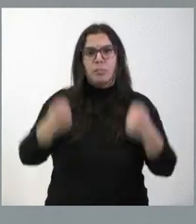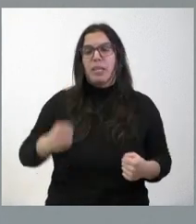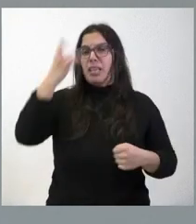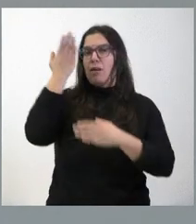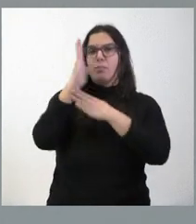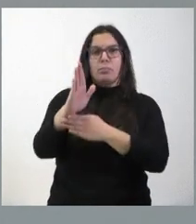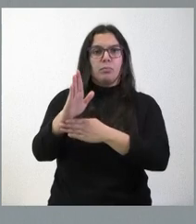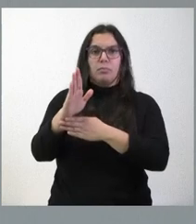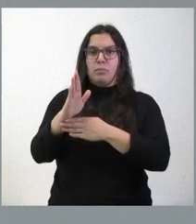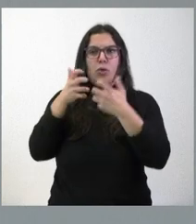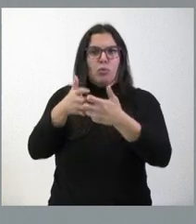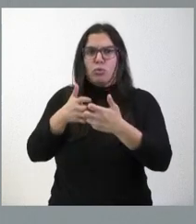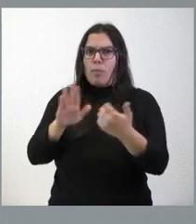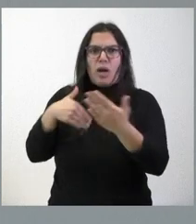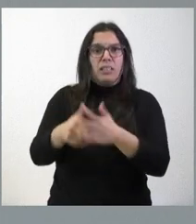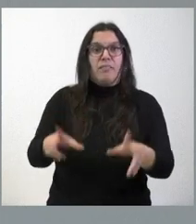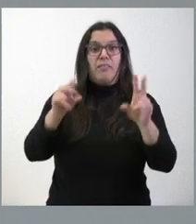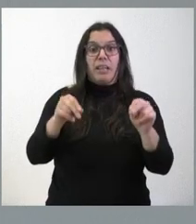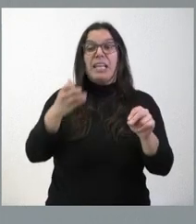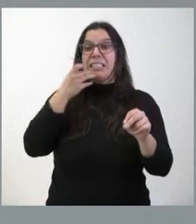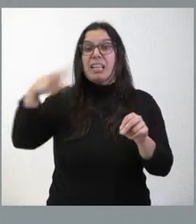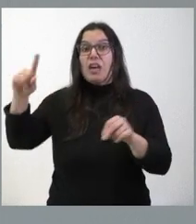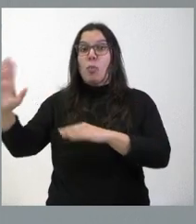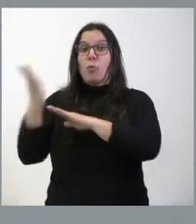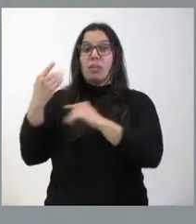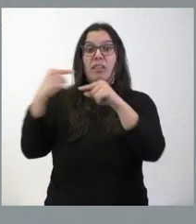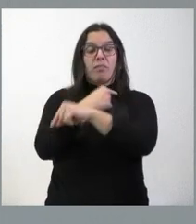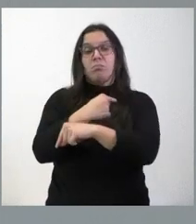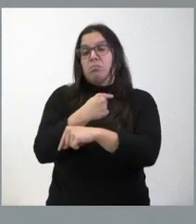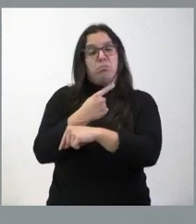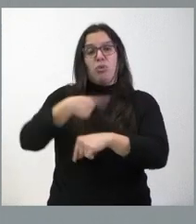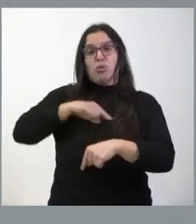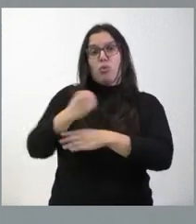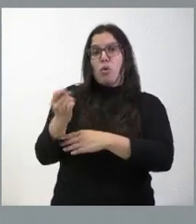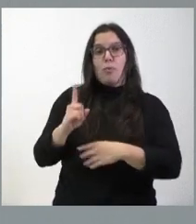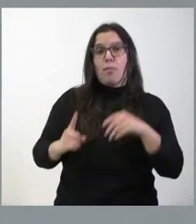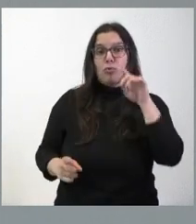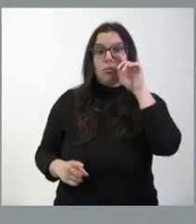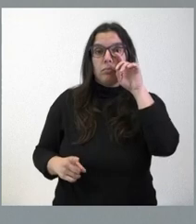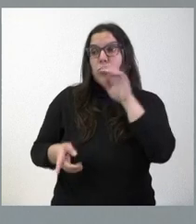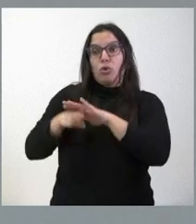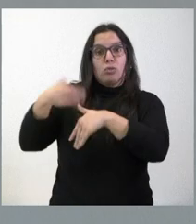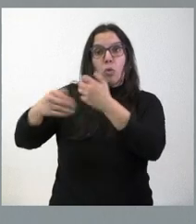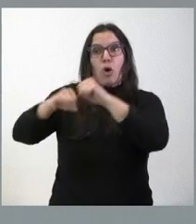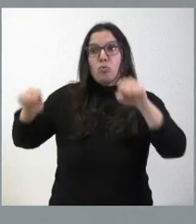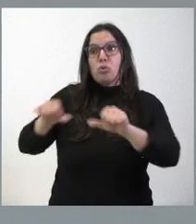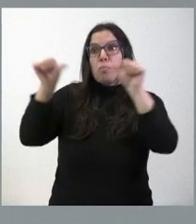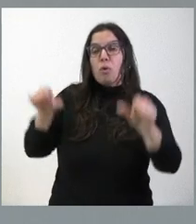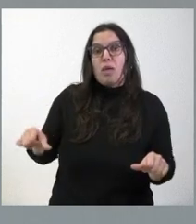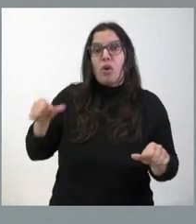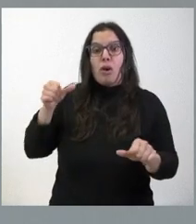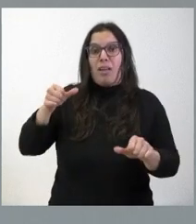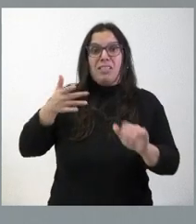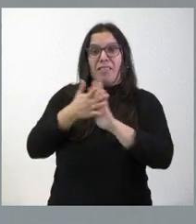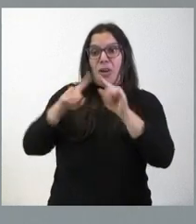y vamos allí a donde haga falta. Si se trata de lo contrario, lógicamente no se va a contar con el apoyo de Castilla y León para seguir consolidando un modelo que genera